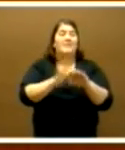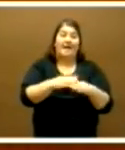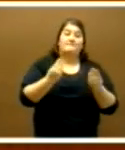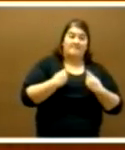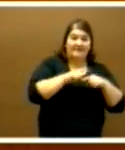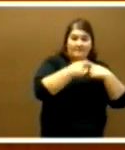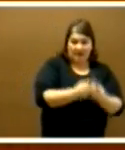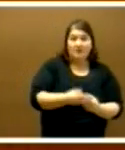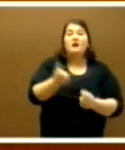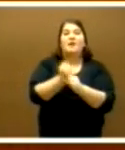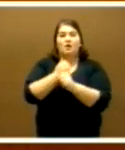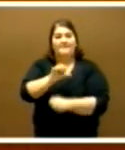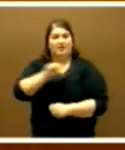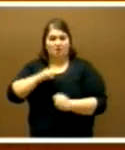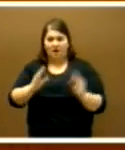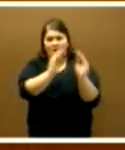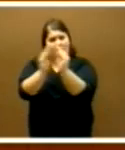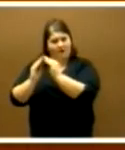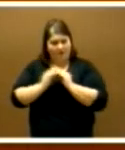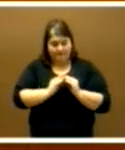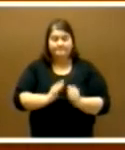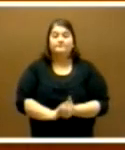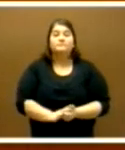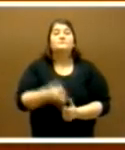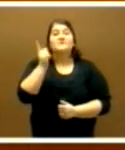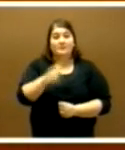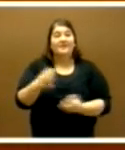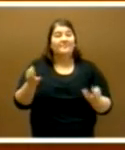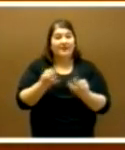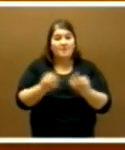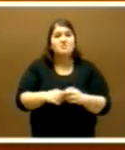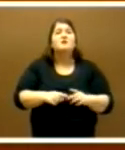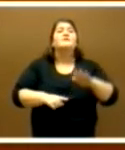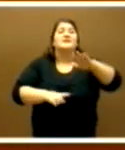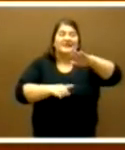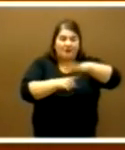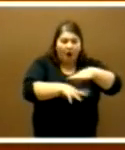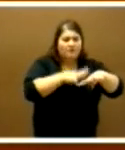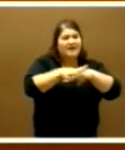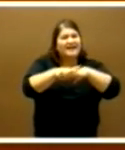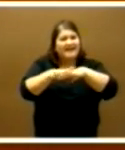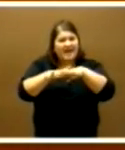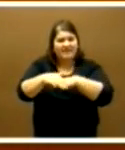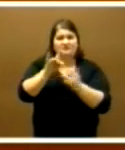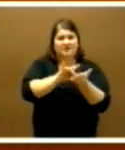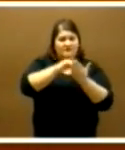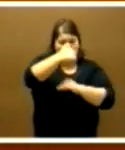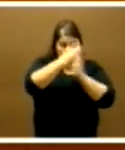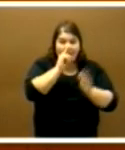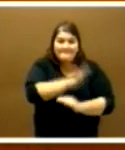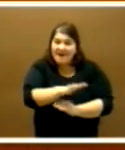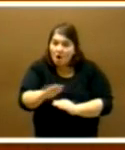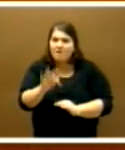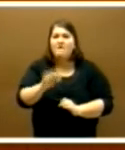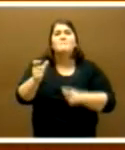familiar, laboral y personal, que fortalezca y desarrolle íntegramente la red de servicios de atención y cuidado de menores